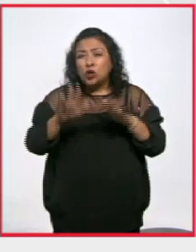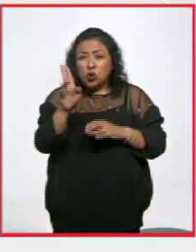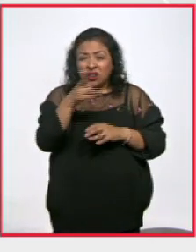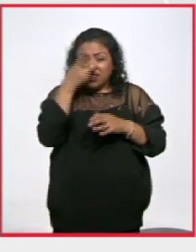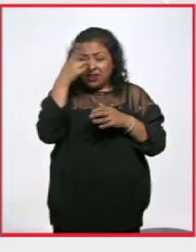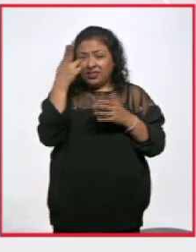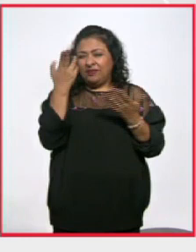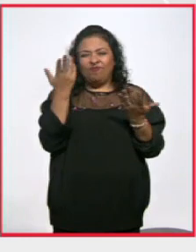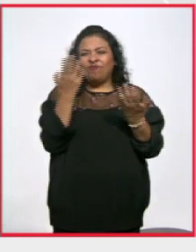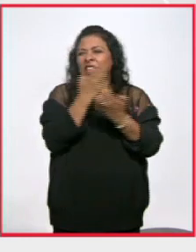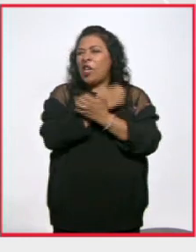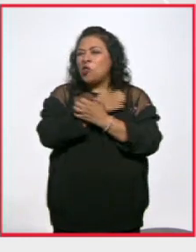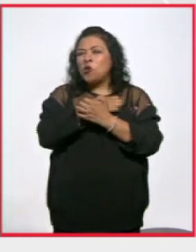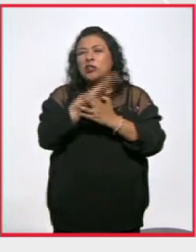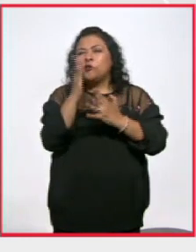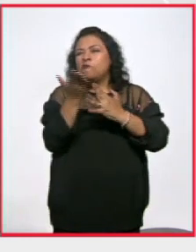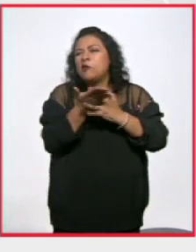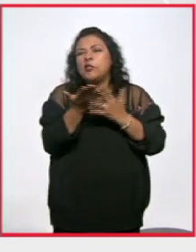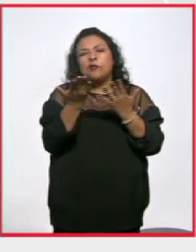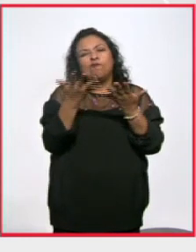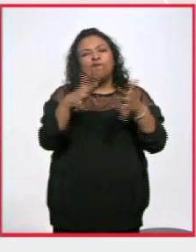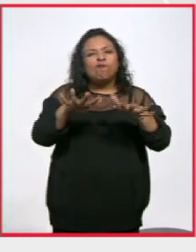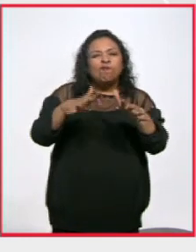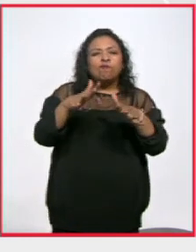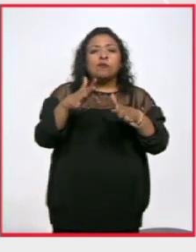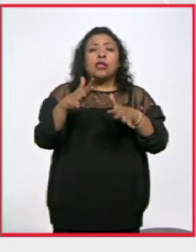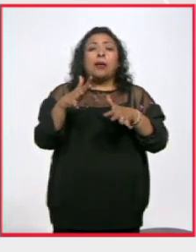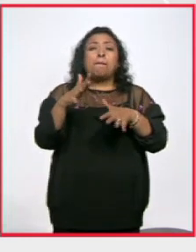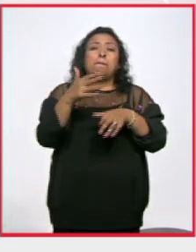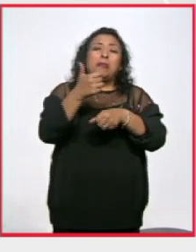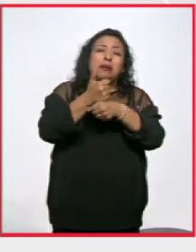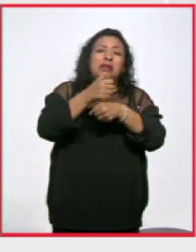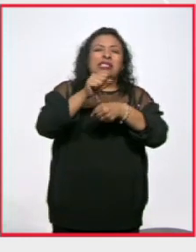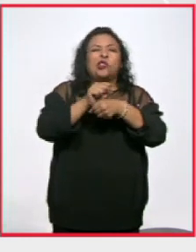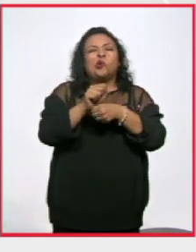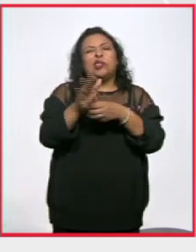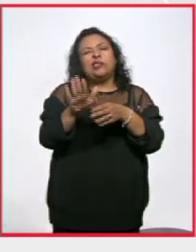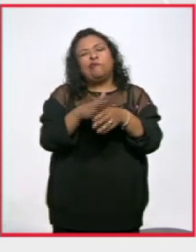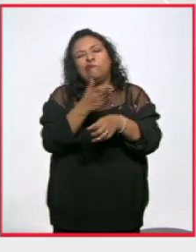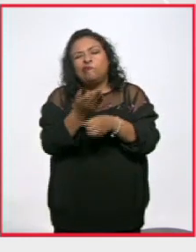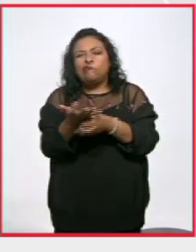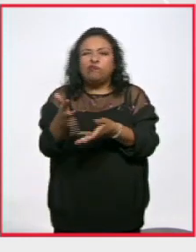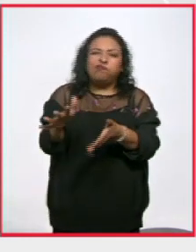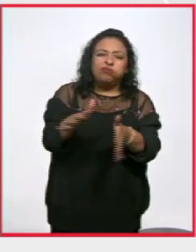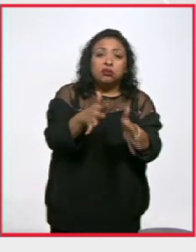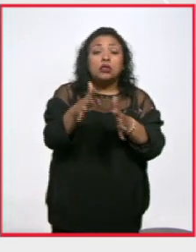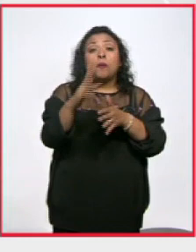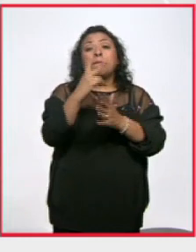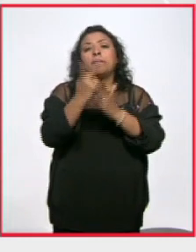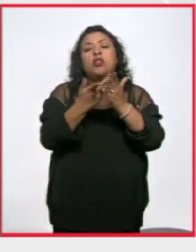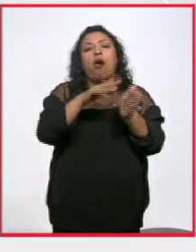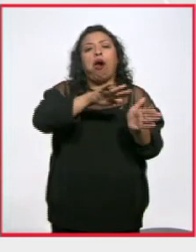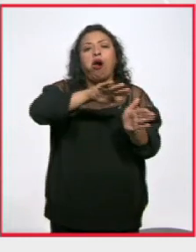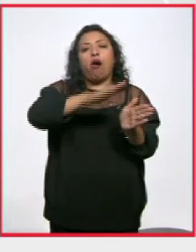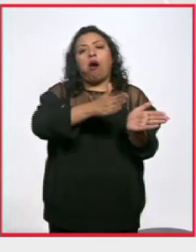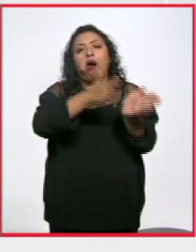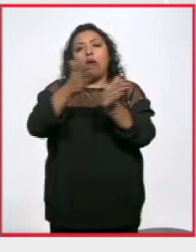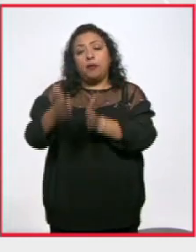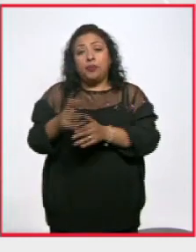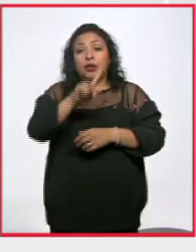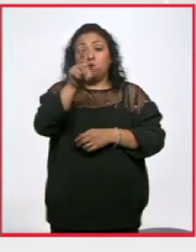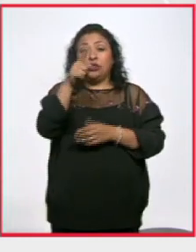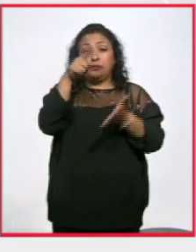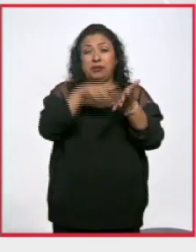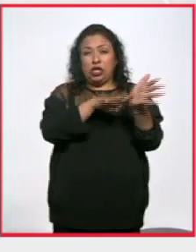educación media la educación baja era insuficiente y por lo tanto su proyecto se pospuso para